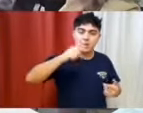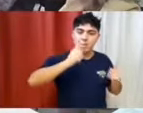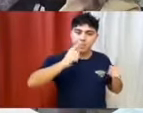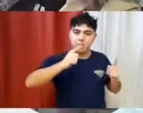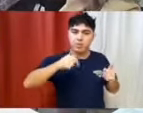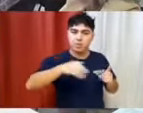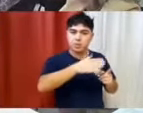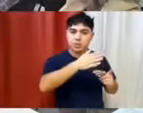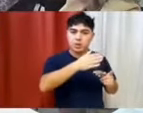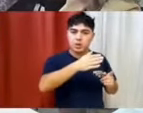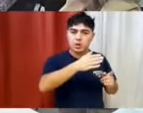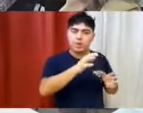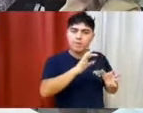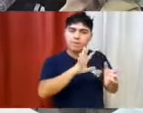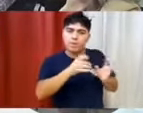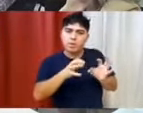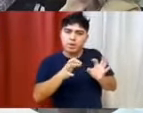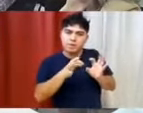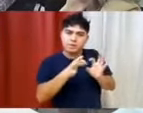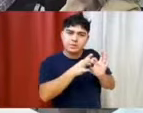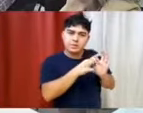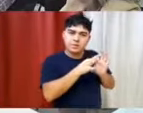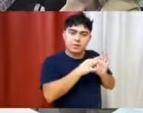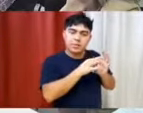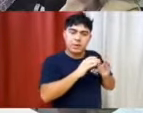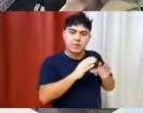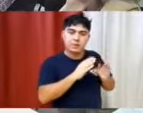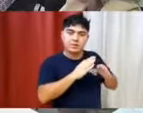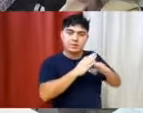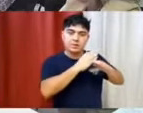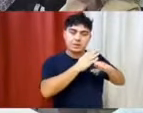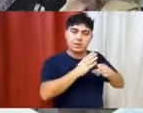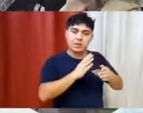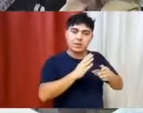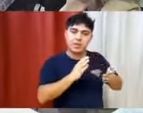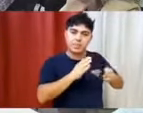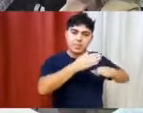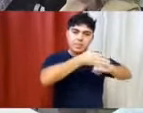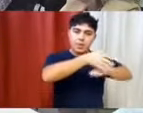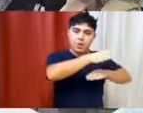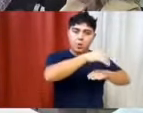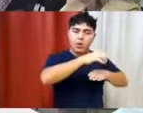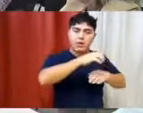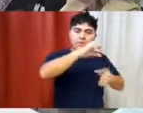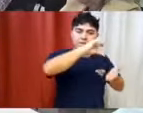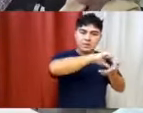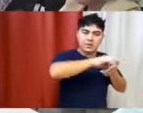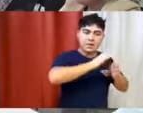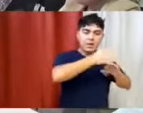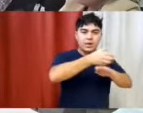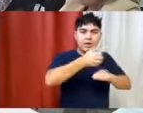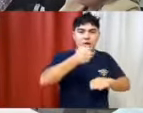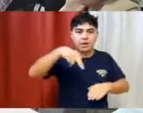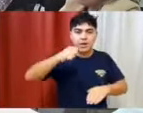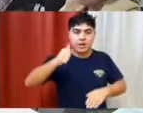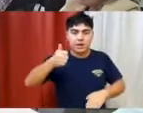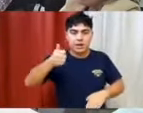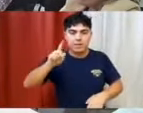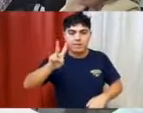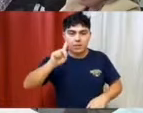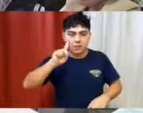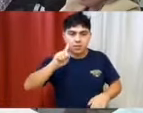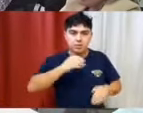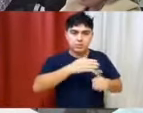es una articulación fundamental para ingresar a los barrios central, analvi, norte y noroeste de nuestra ciudad, que este